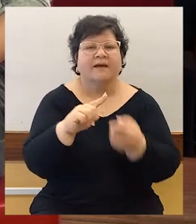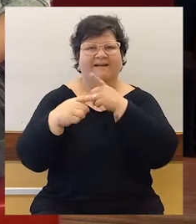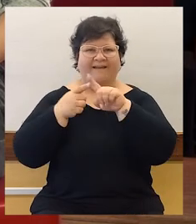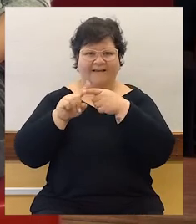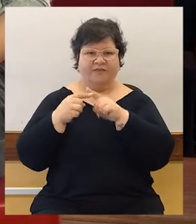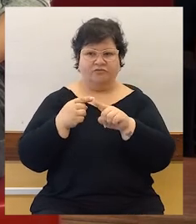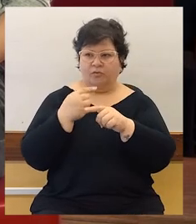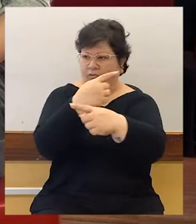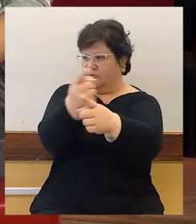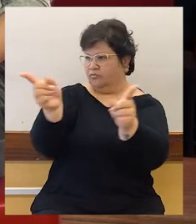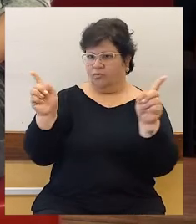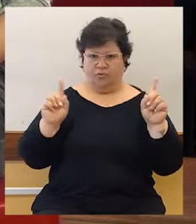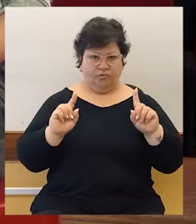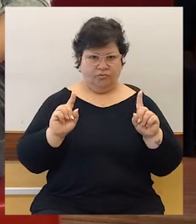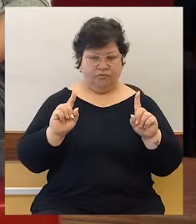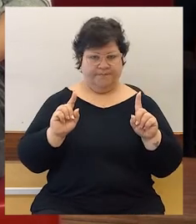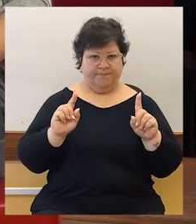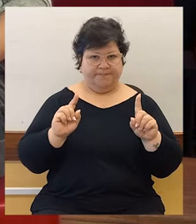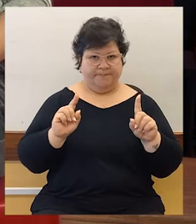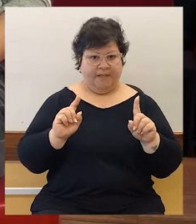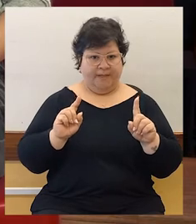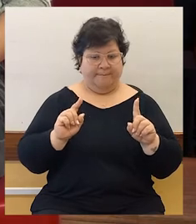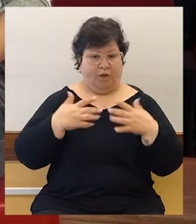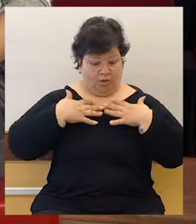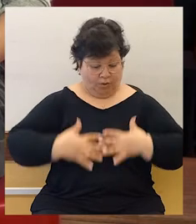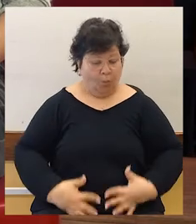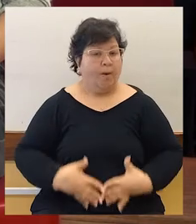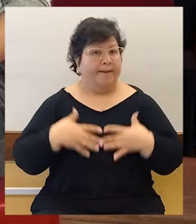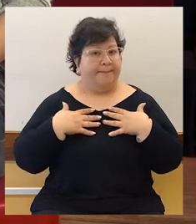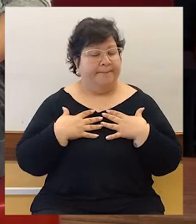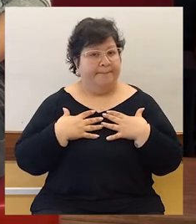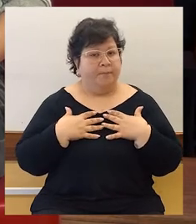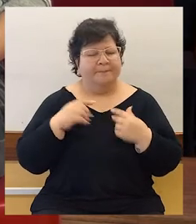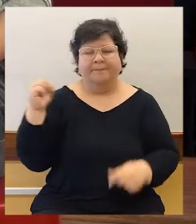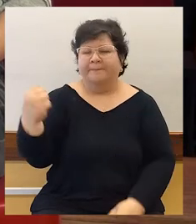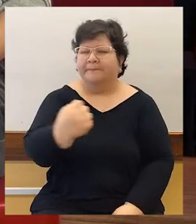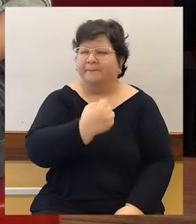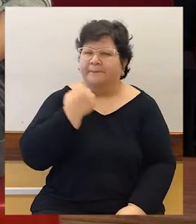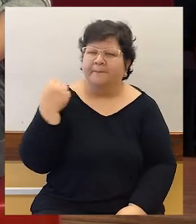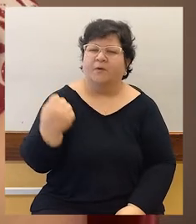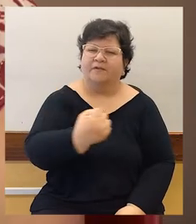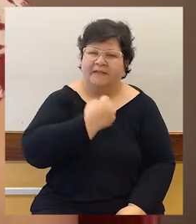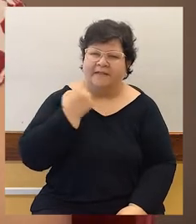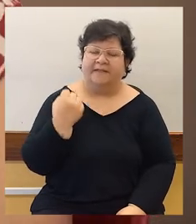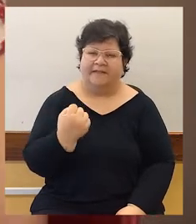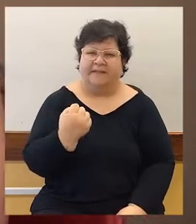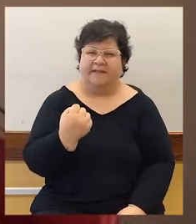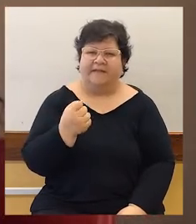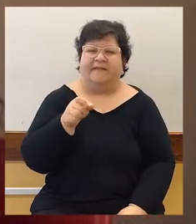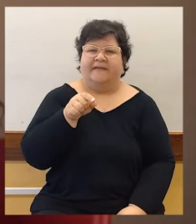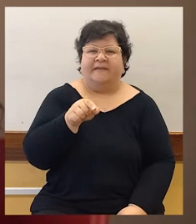los sujetos, con los otros, a partir de lo corporal. Para mí es vital en este tiempo de tanta